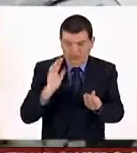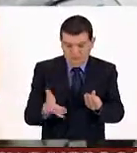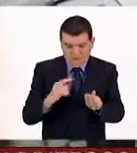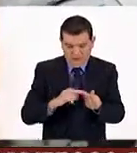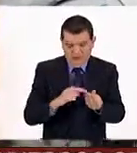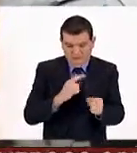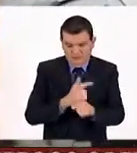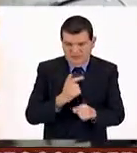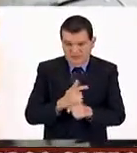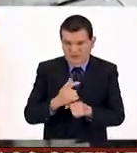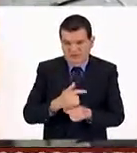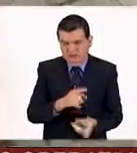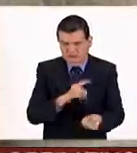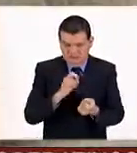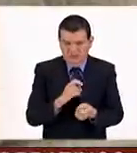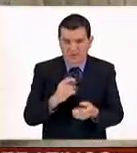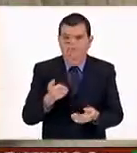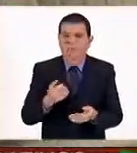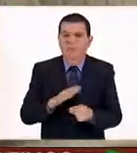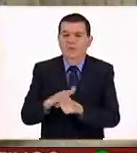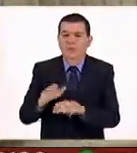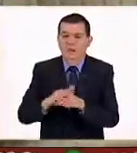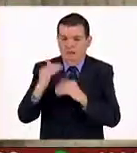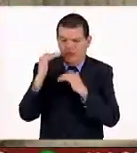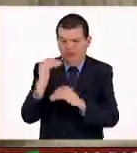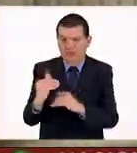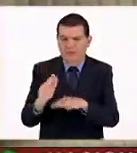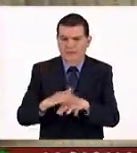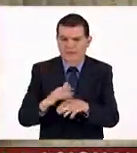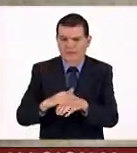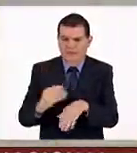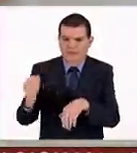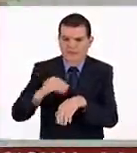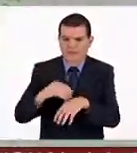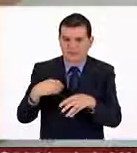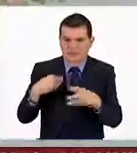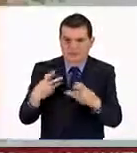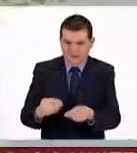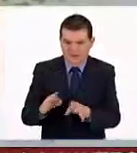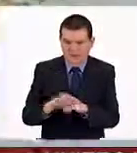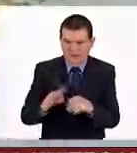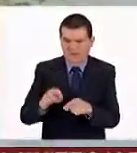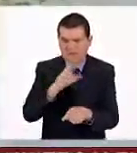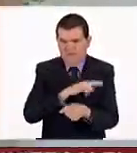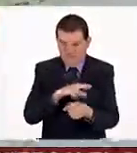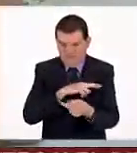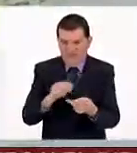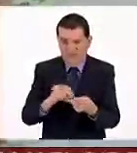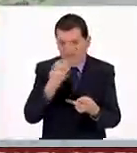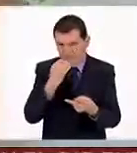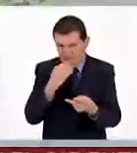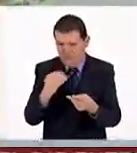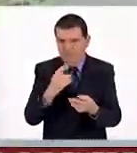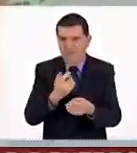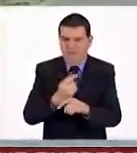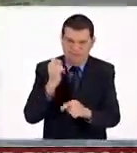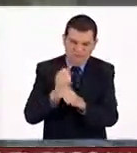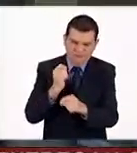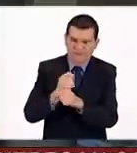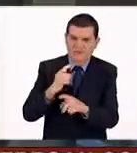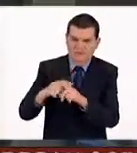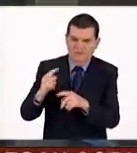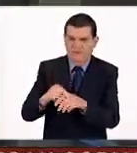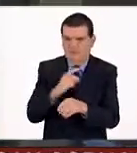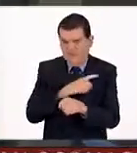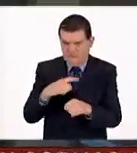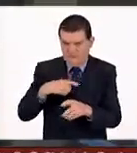haya identificado sus ingresos, sabrá cuál es el límite de dinero que puede destinar a gastos fijos, como renta, comida y transporte, al